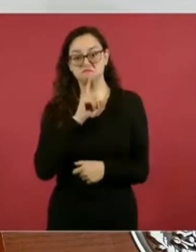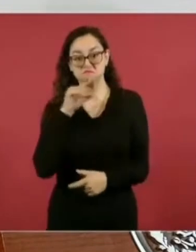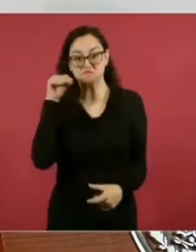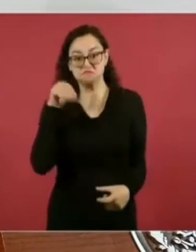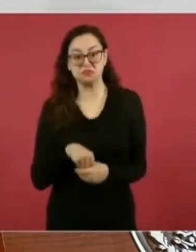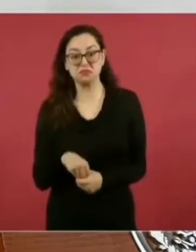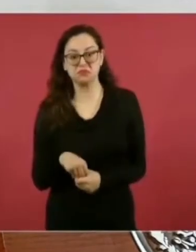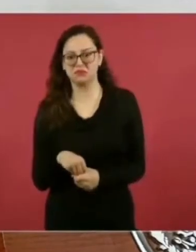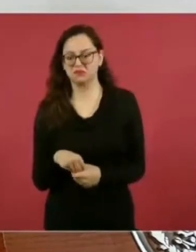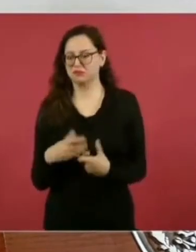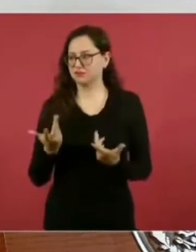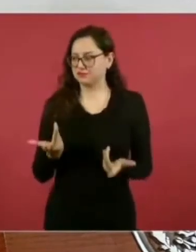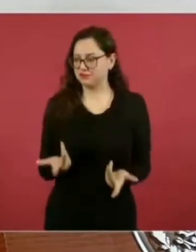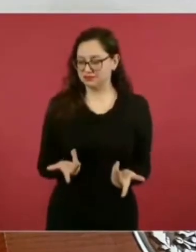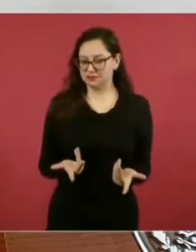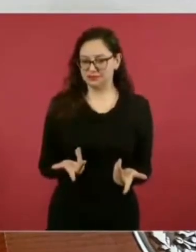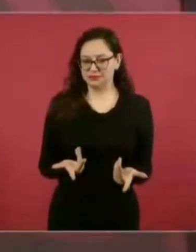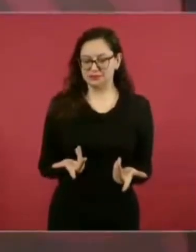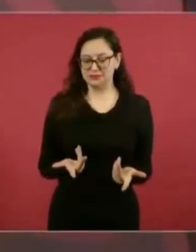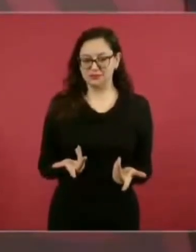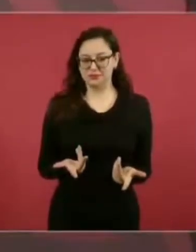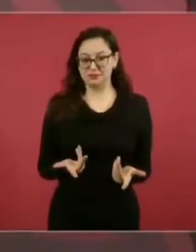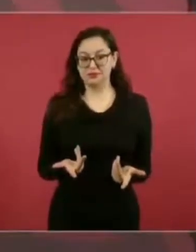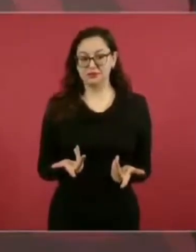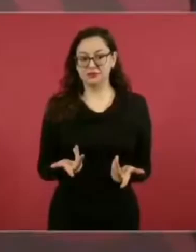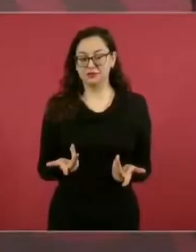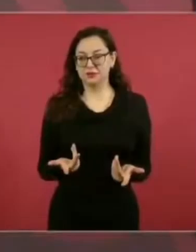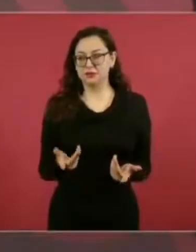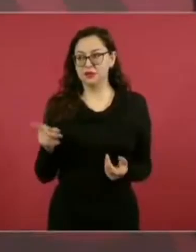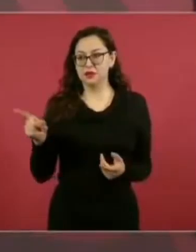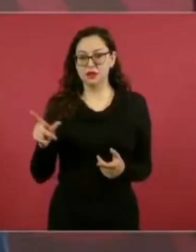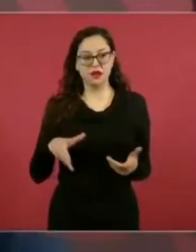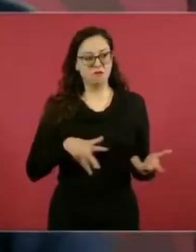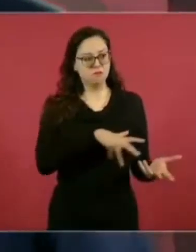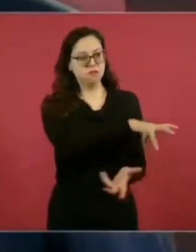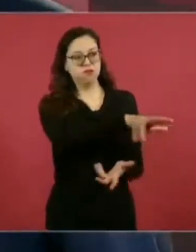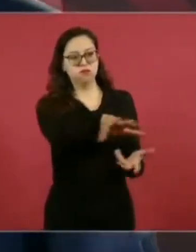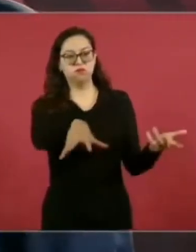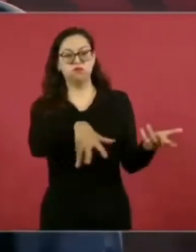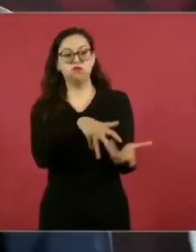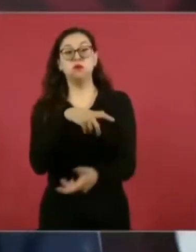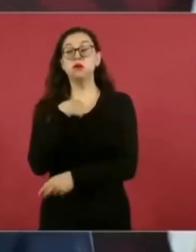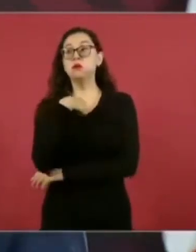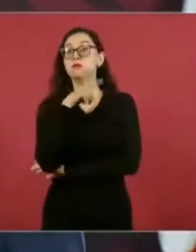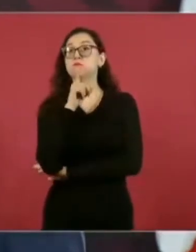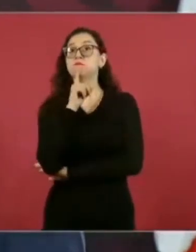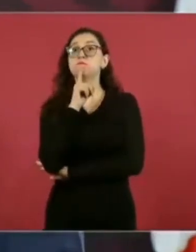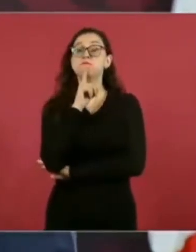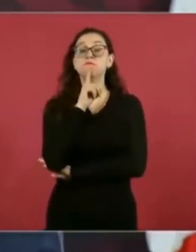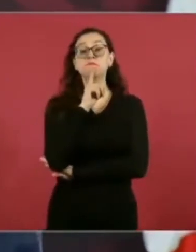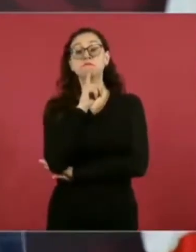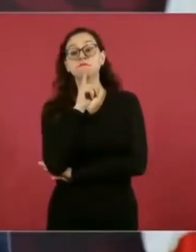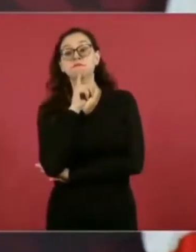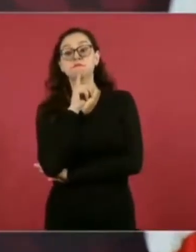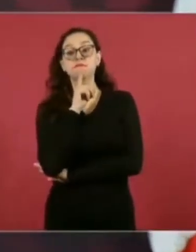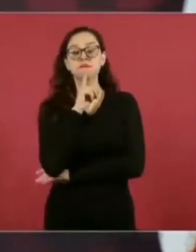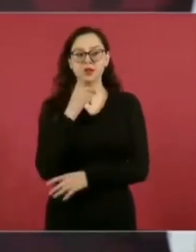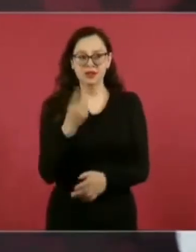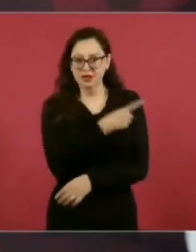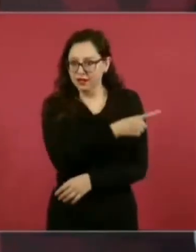de quienes no actúan de conformidad con